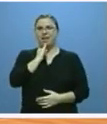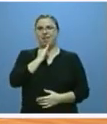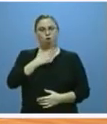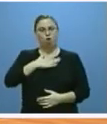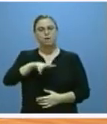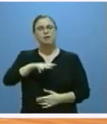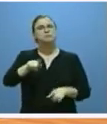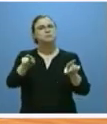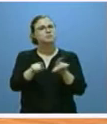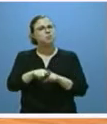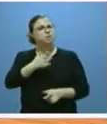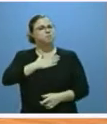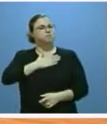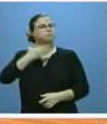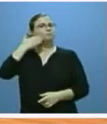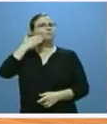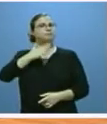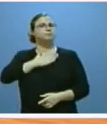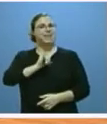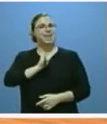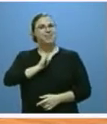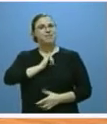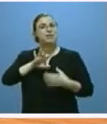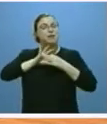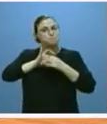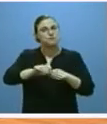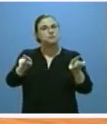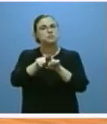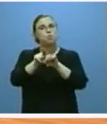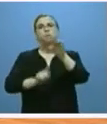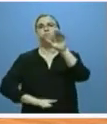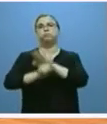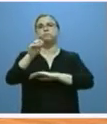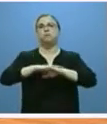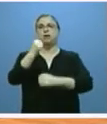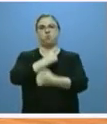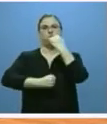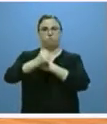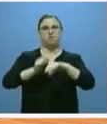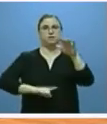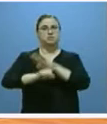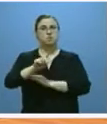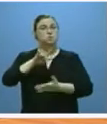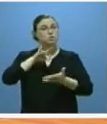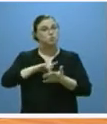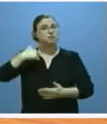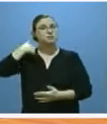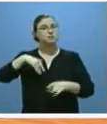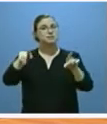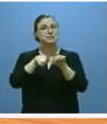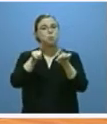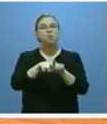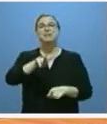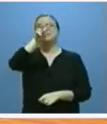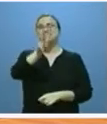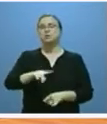ante todo, una seña de identidad pero también un importante recurso para el desarrollo económico, para lo que durante la vigencia del segundo